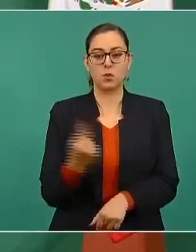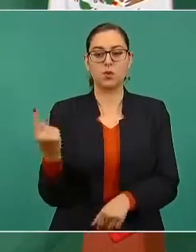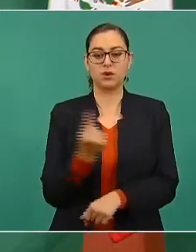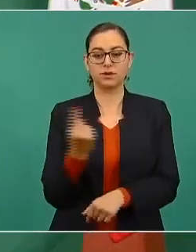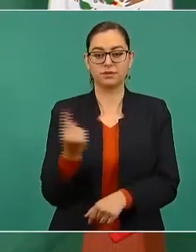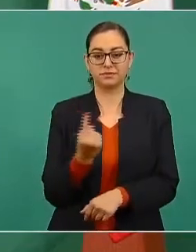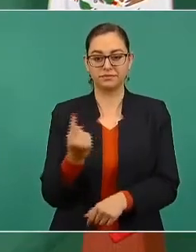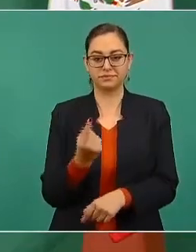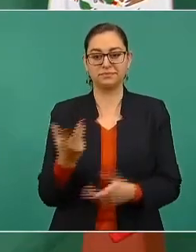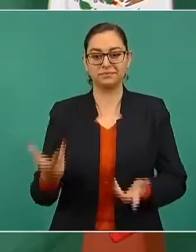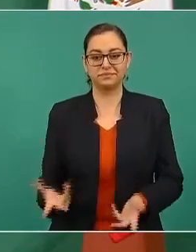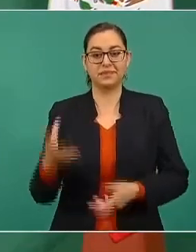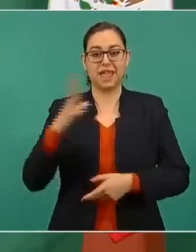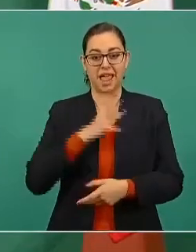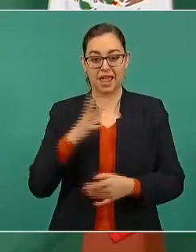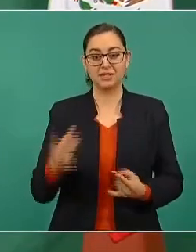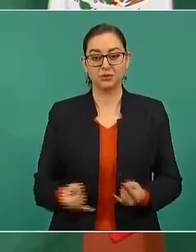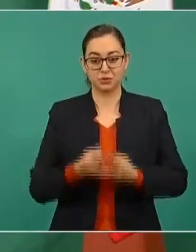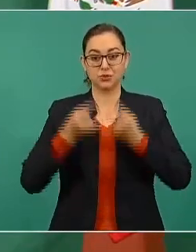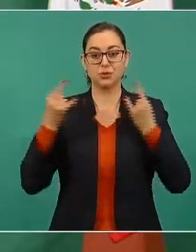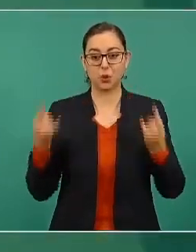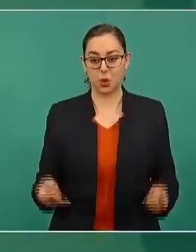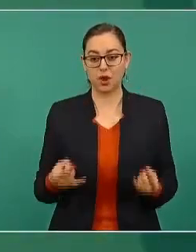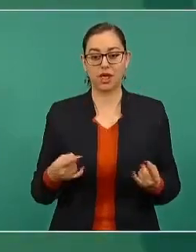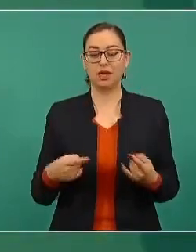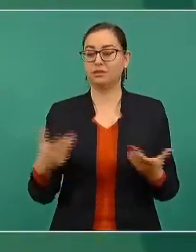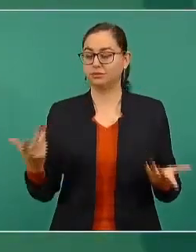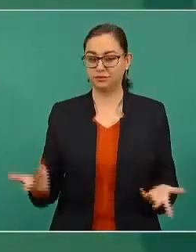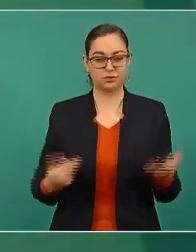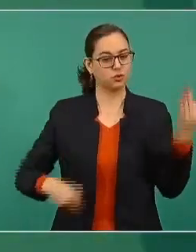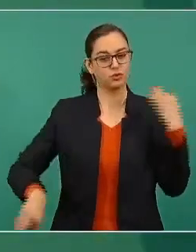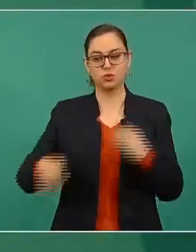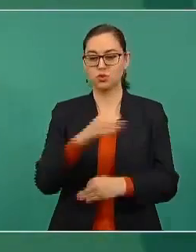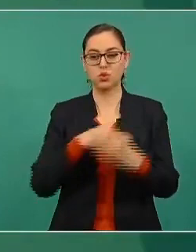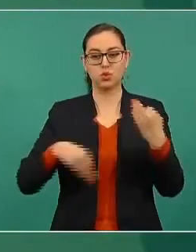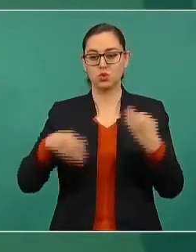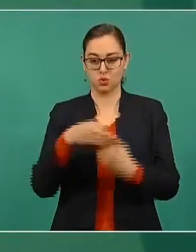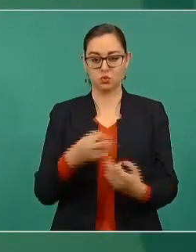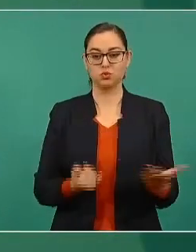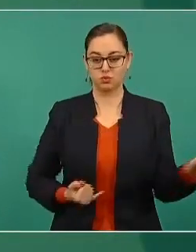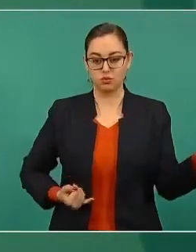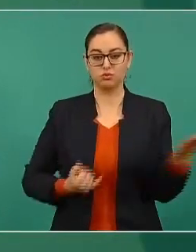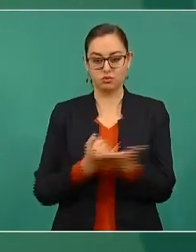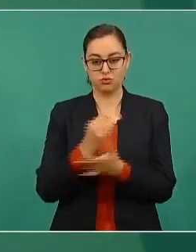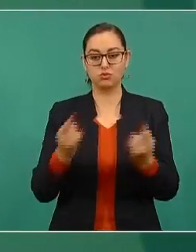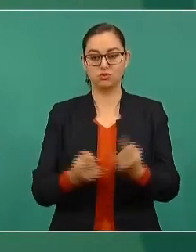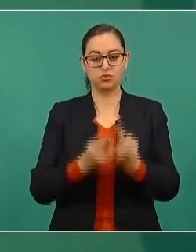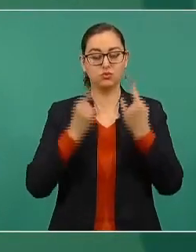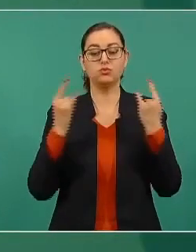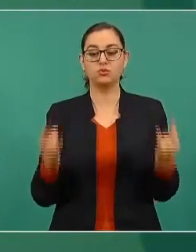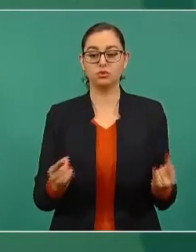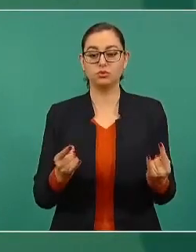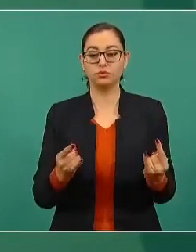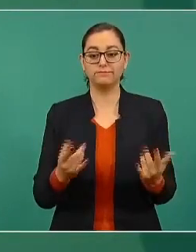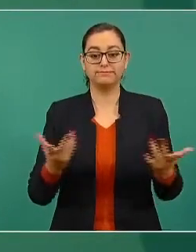antecedente histórico. El comportamiento de los dirigentes siempre